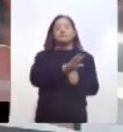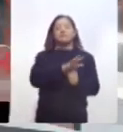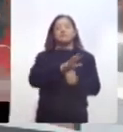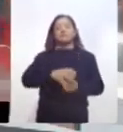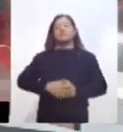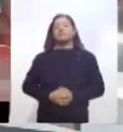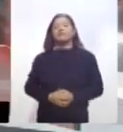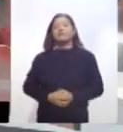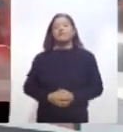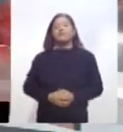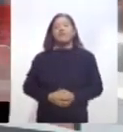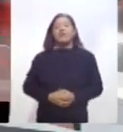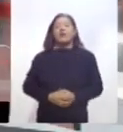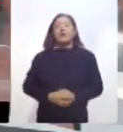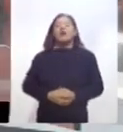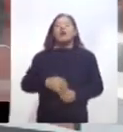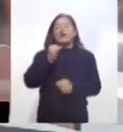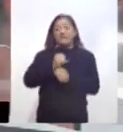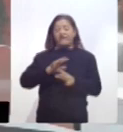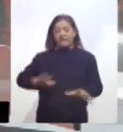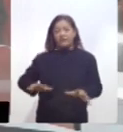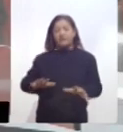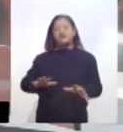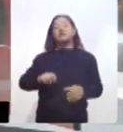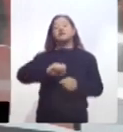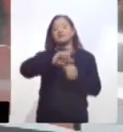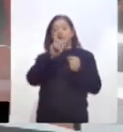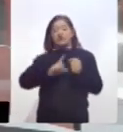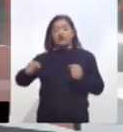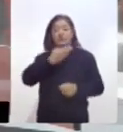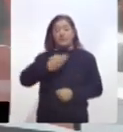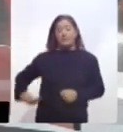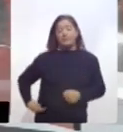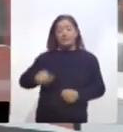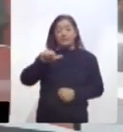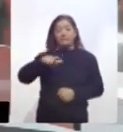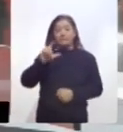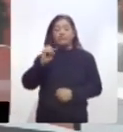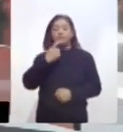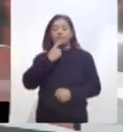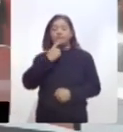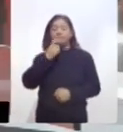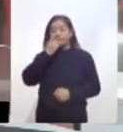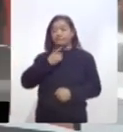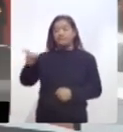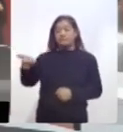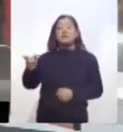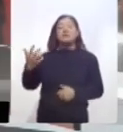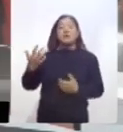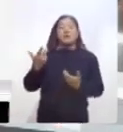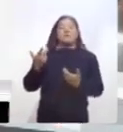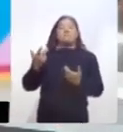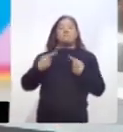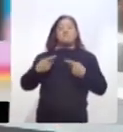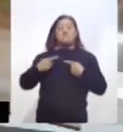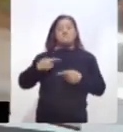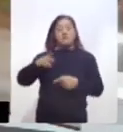En información nacional, el presidente López Obrador destaca apoyo de empresarios durante emergencia sanitaria.